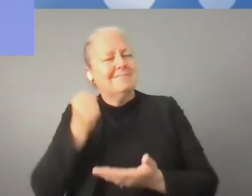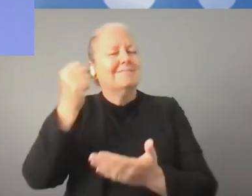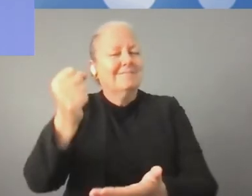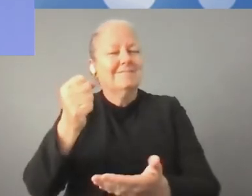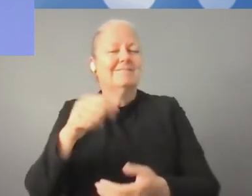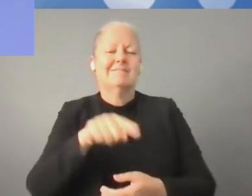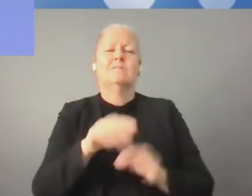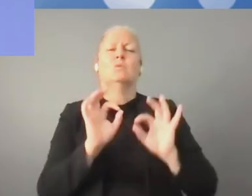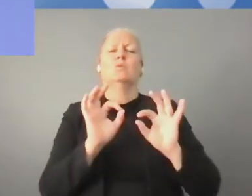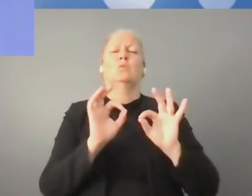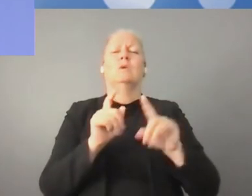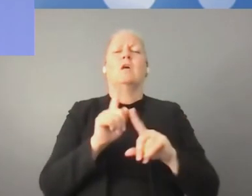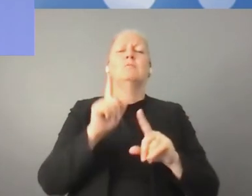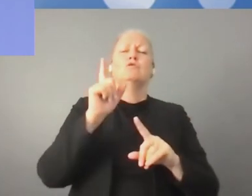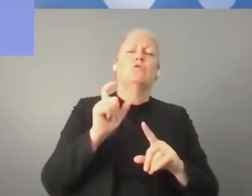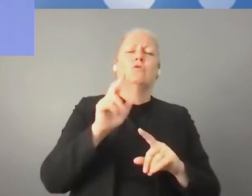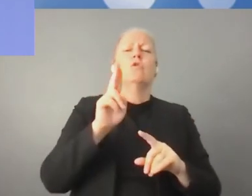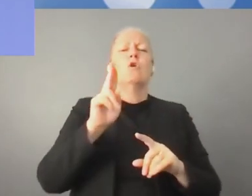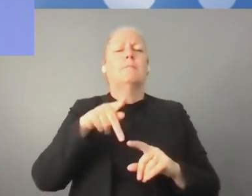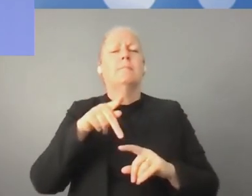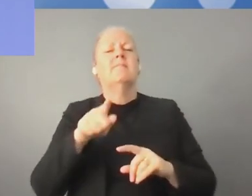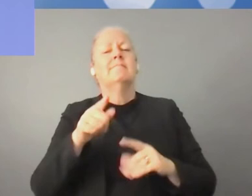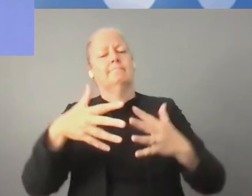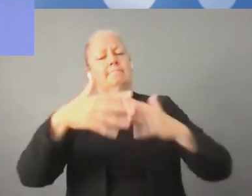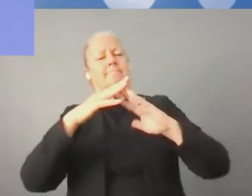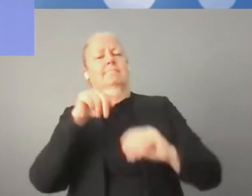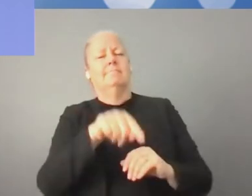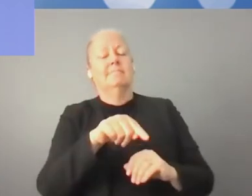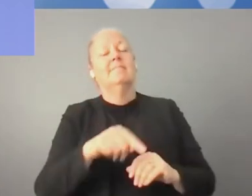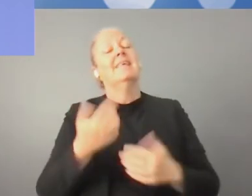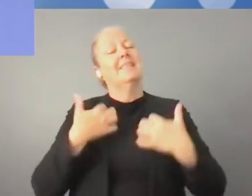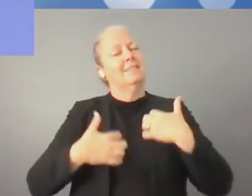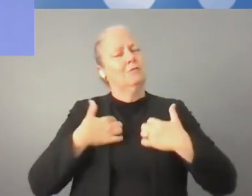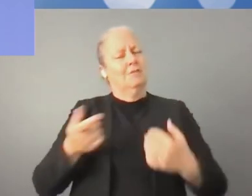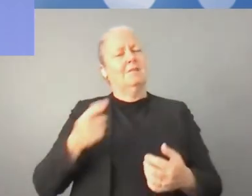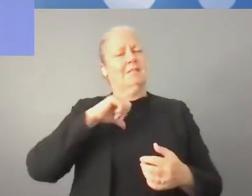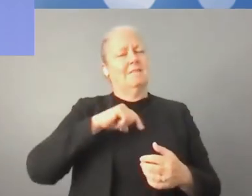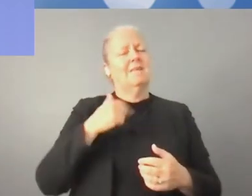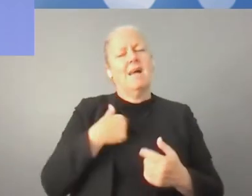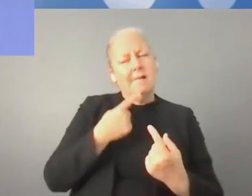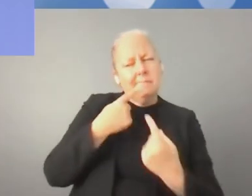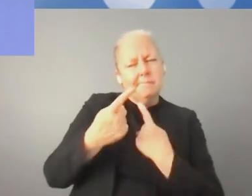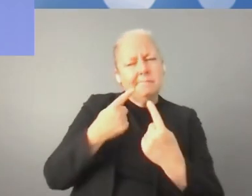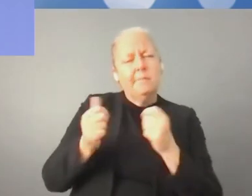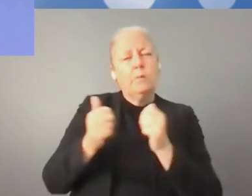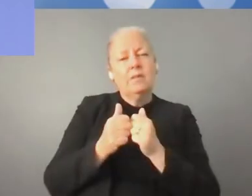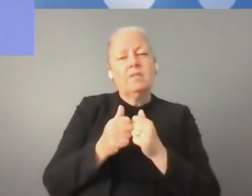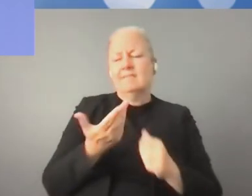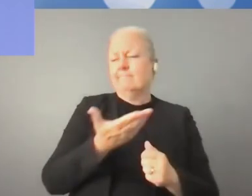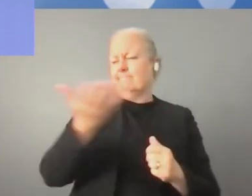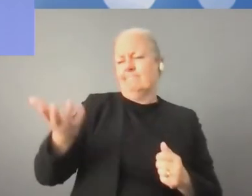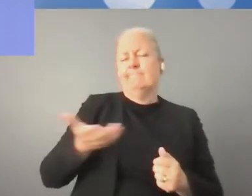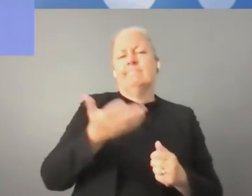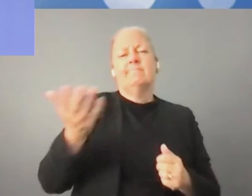Ustedes se mencionaron también los capitales de capitales en el caso de startups, también es indispensable este